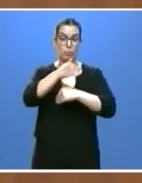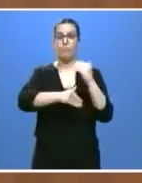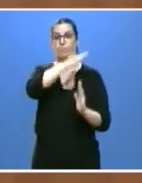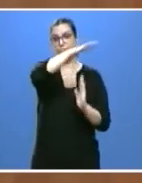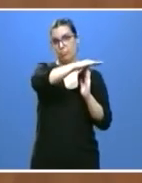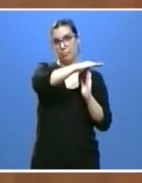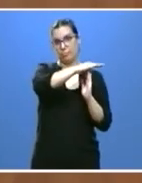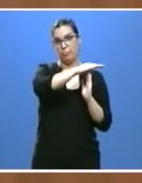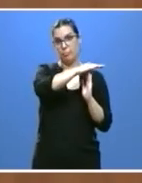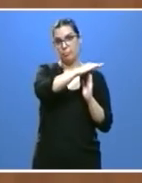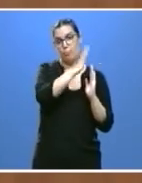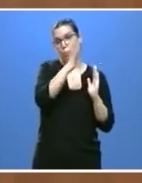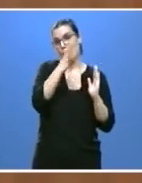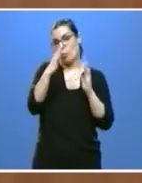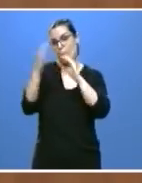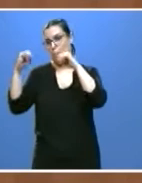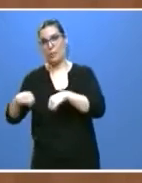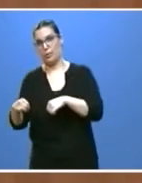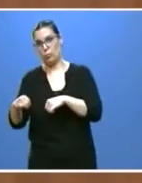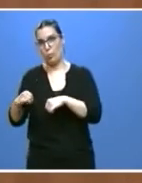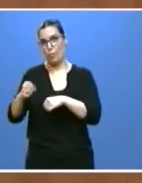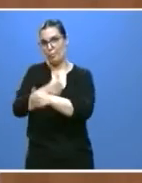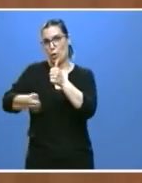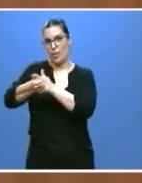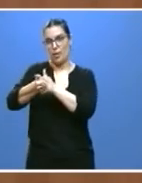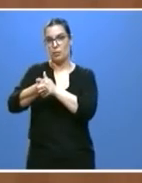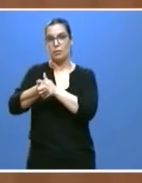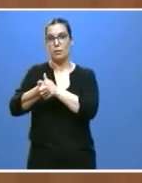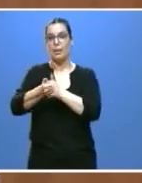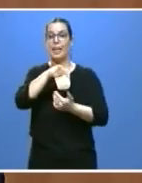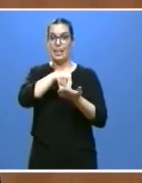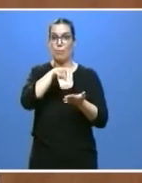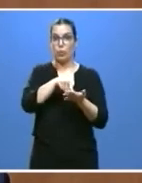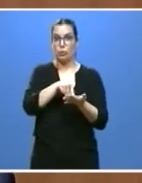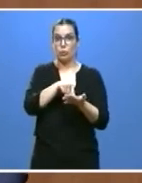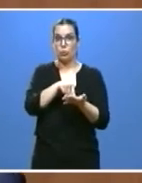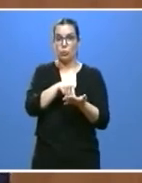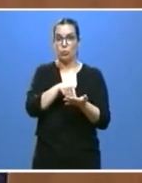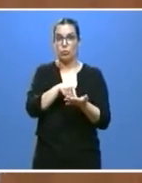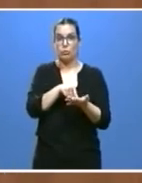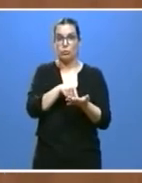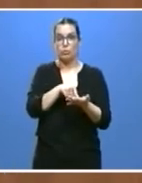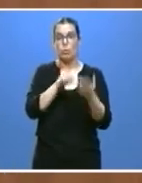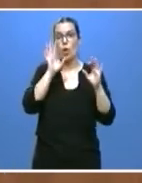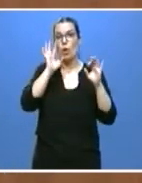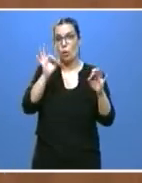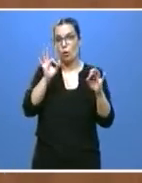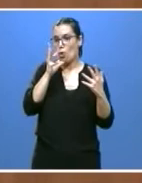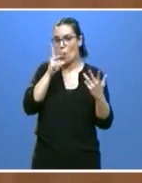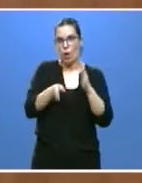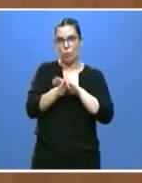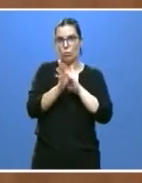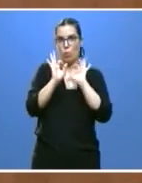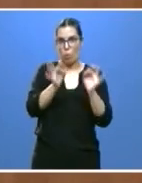lo establecido en el Pacto para la Recuperación. El impuesto, lógicamente, mantiene las bonificaciones actuales.